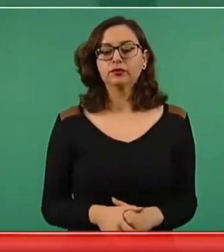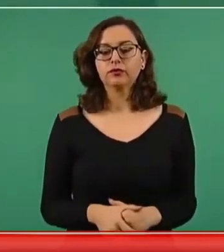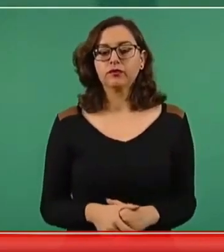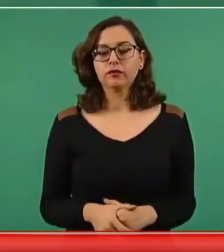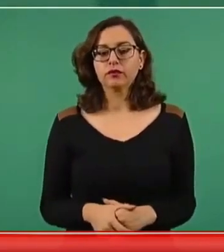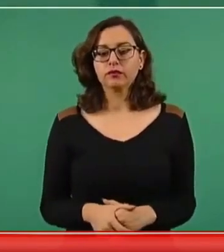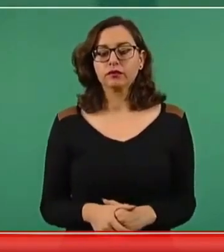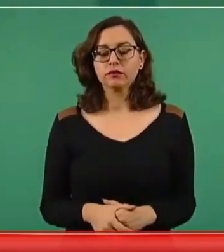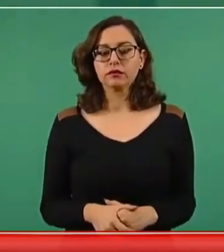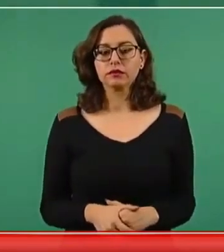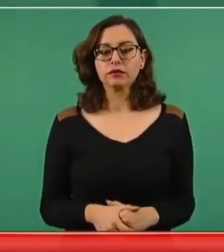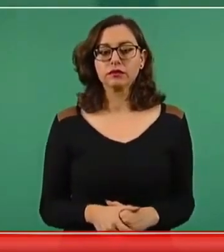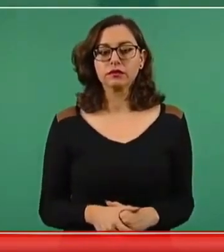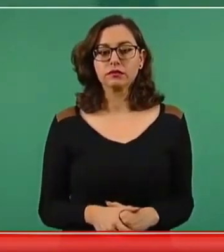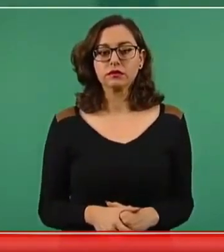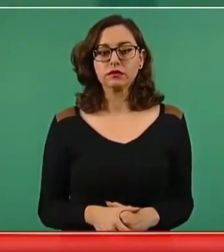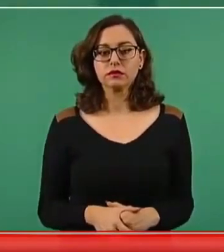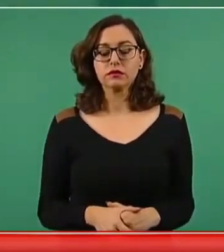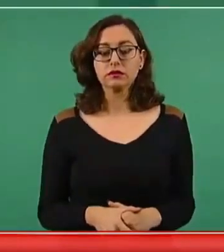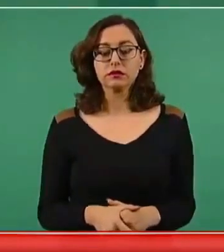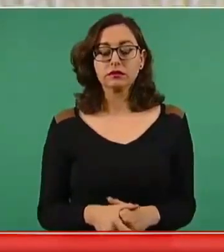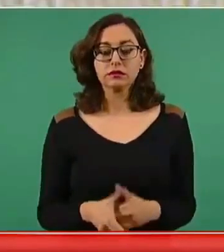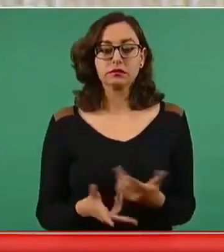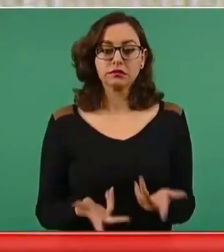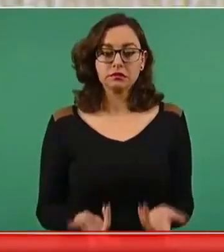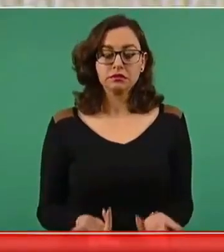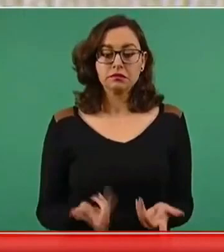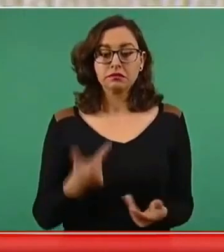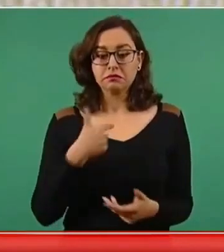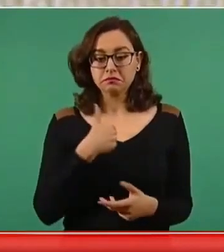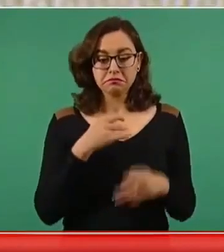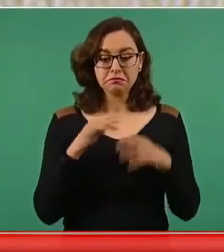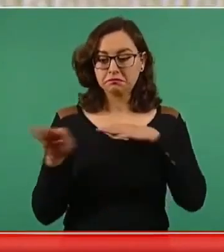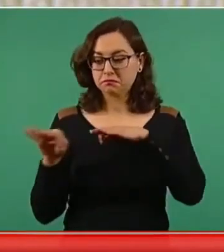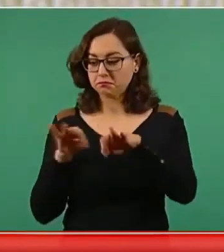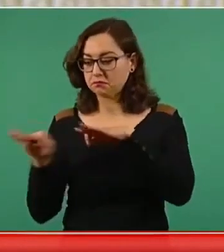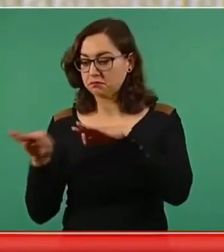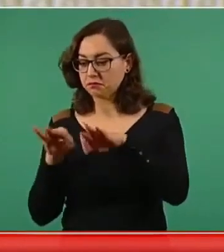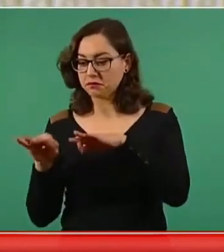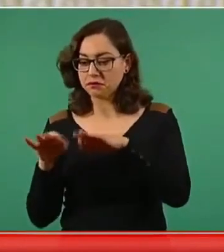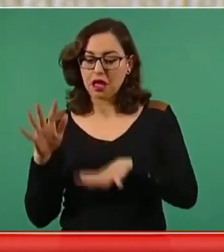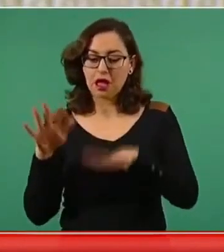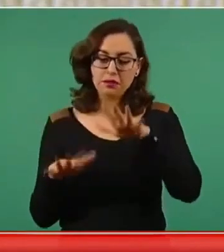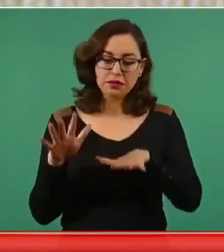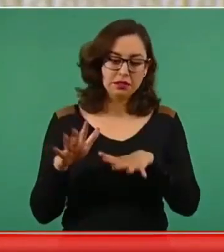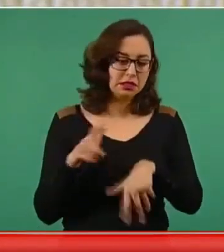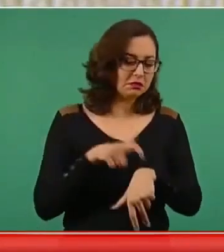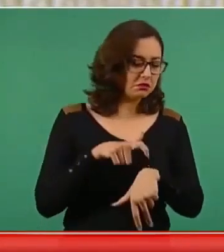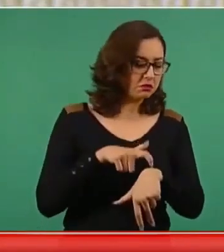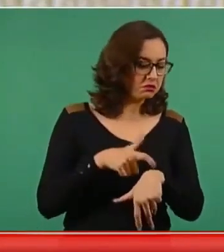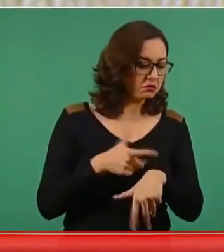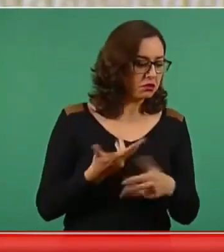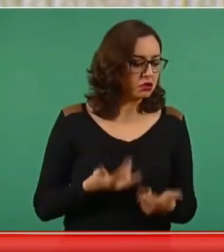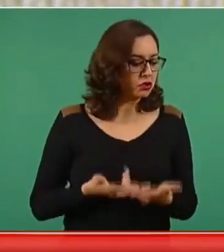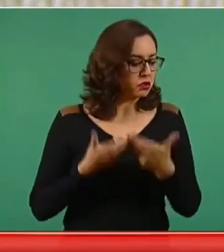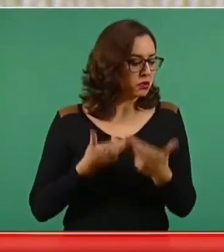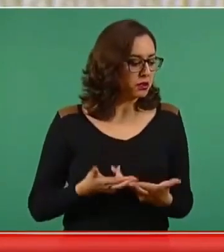El tiempo que me queda libre, lo estoy dedicando a eso.